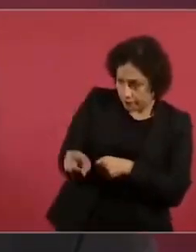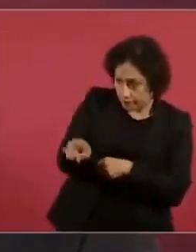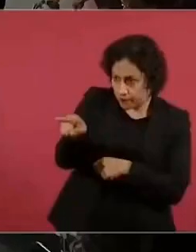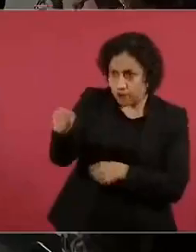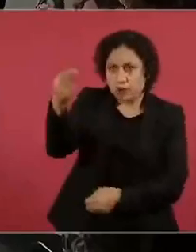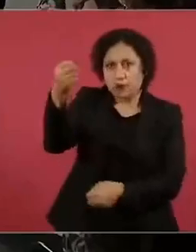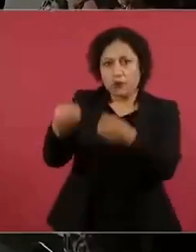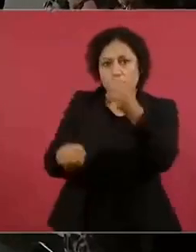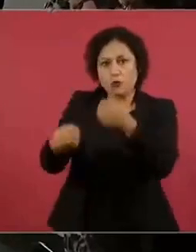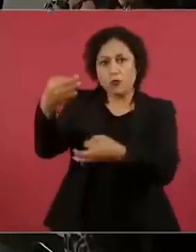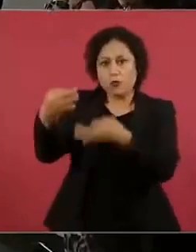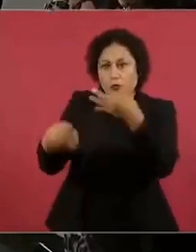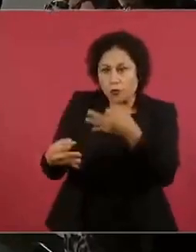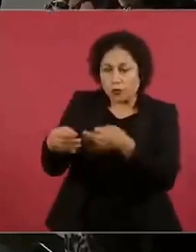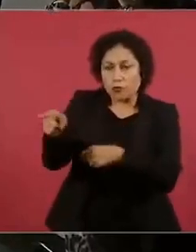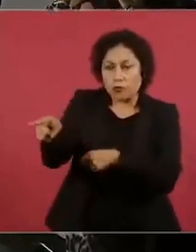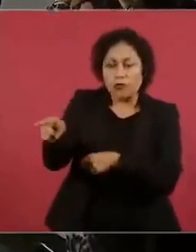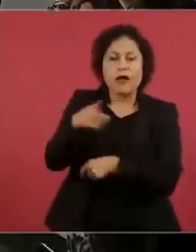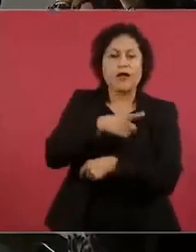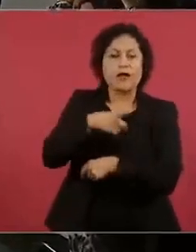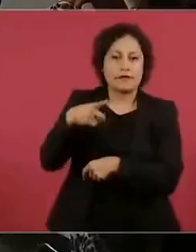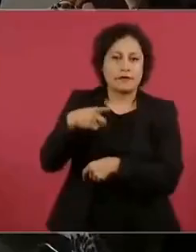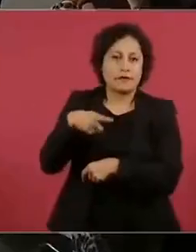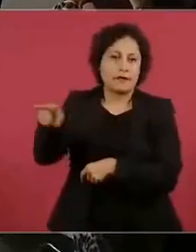la abogacía.